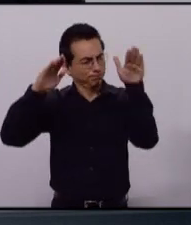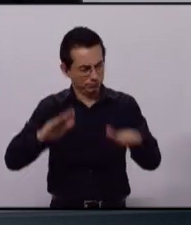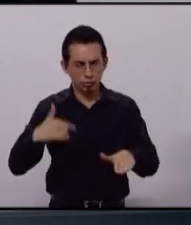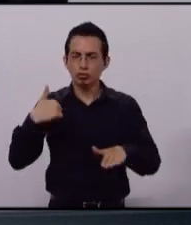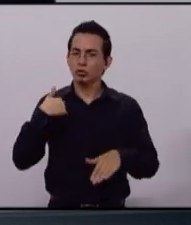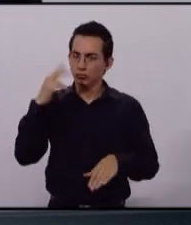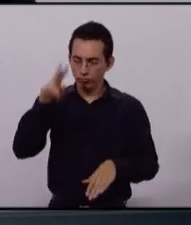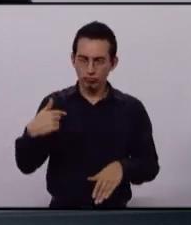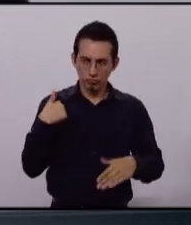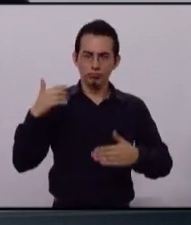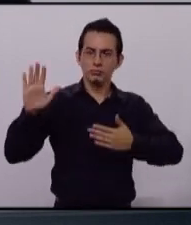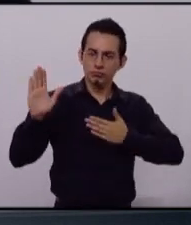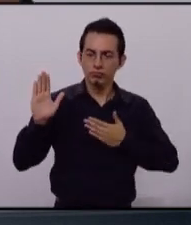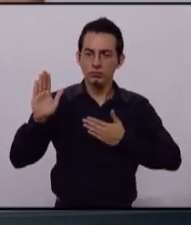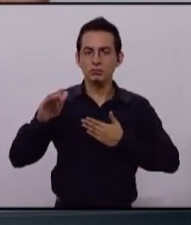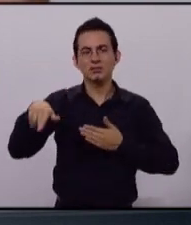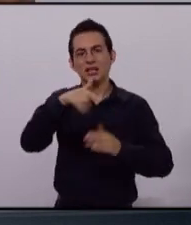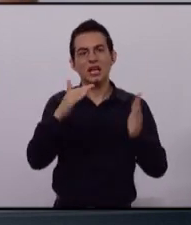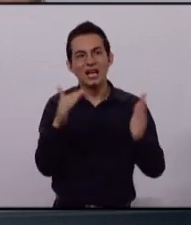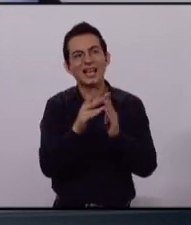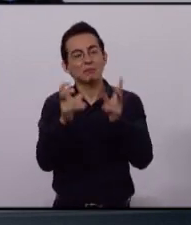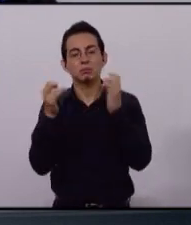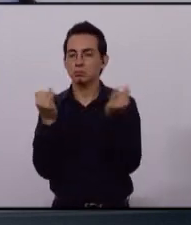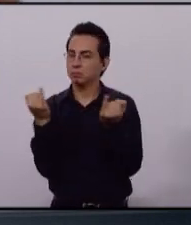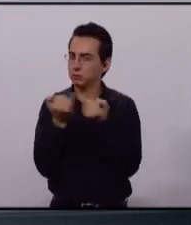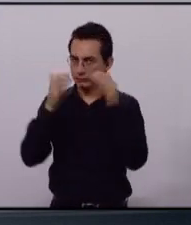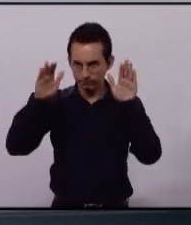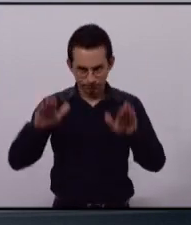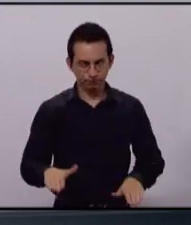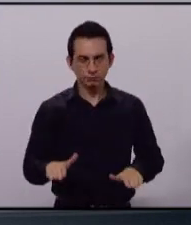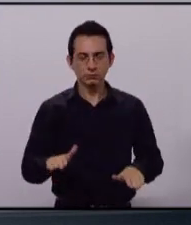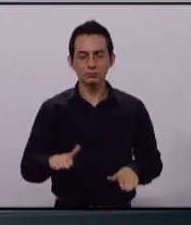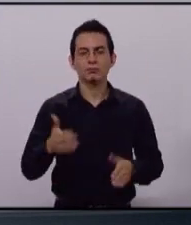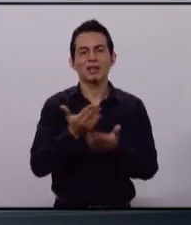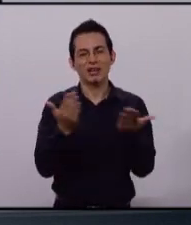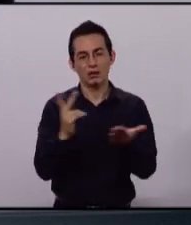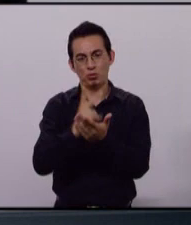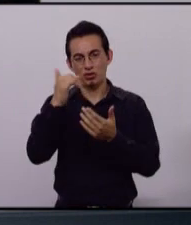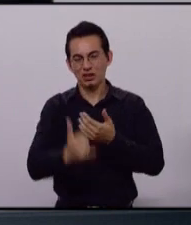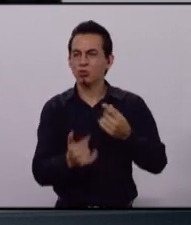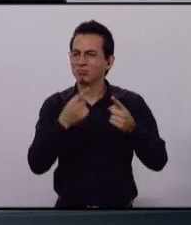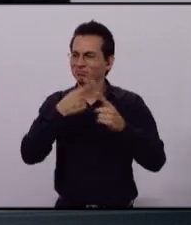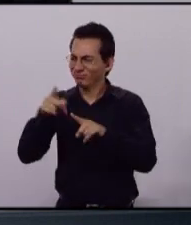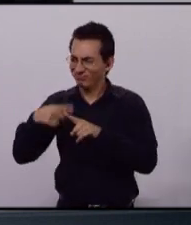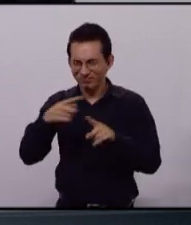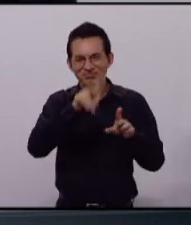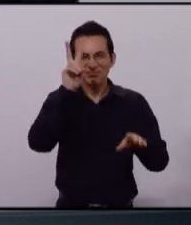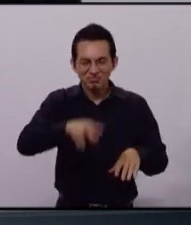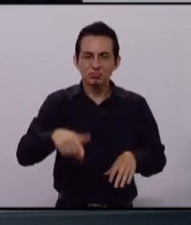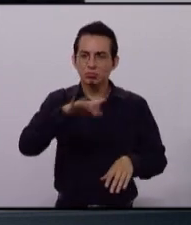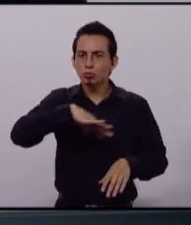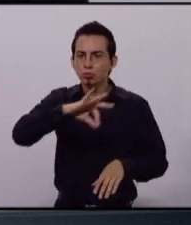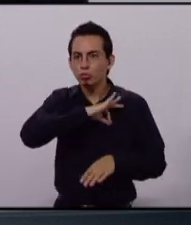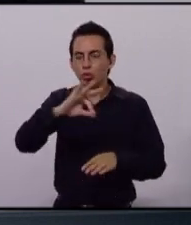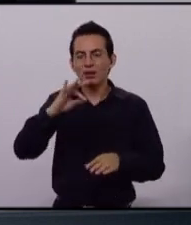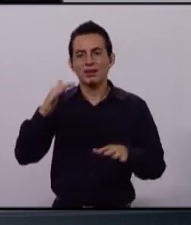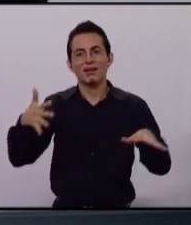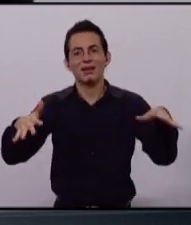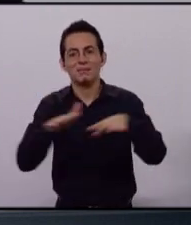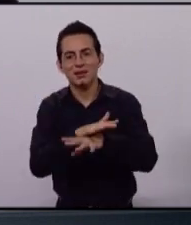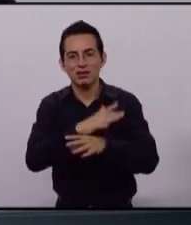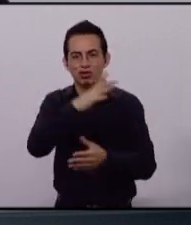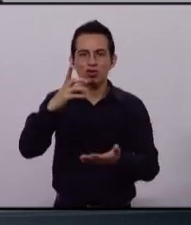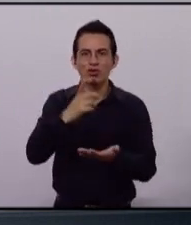pública y los robos a casa habitación. Apuesta por un proyecto diferente, cuyas políticas públicas sí han logrado cambiar la Ciudad de México.